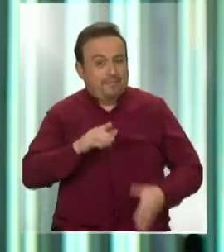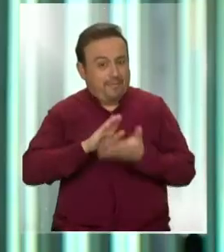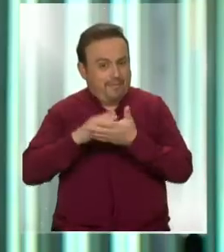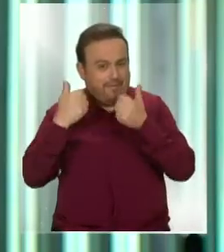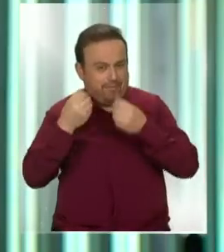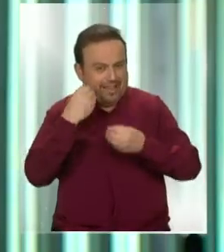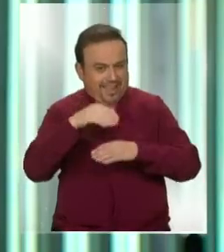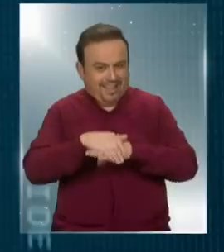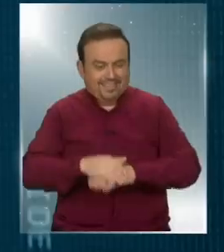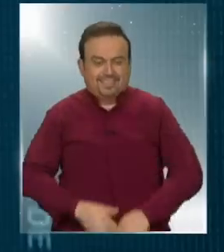estén muy bien. Buenas tardes. Buenas tardes.